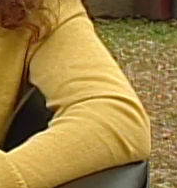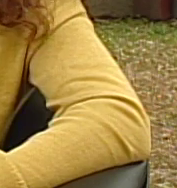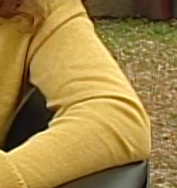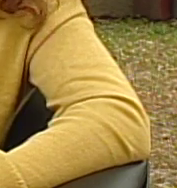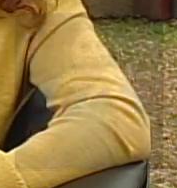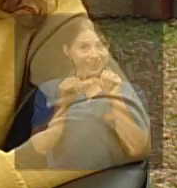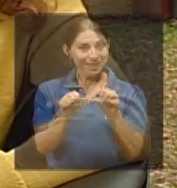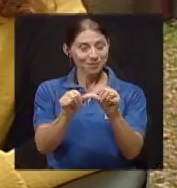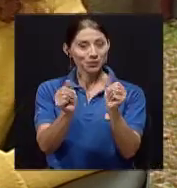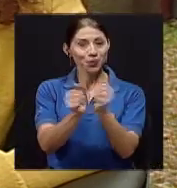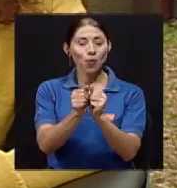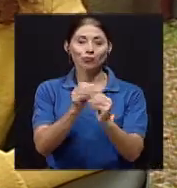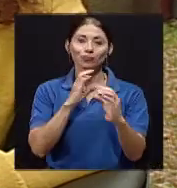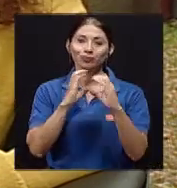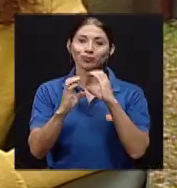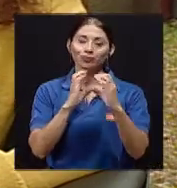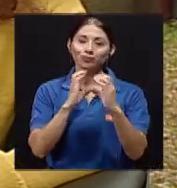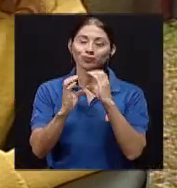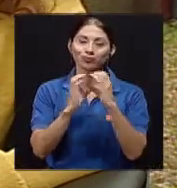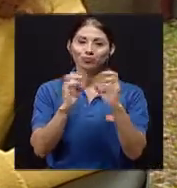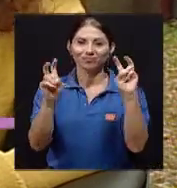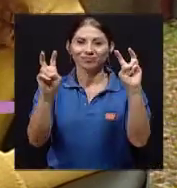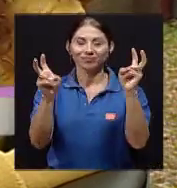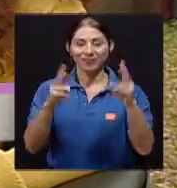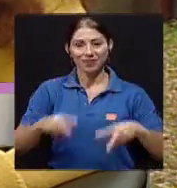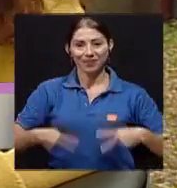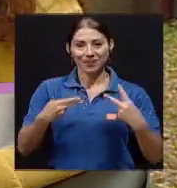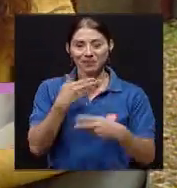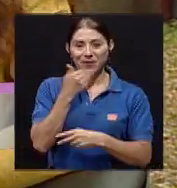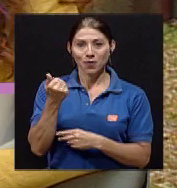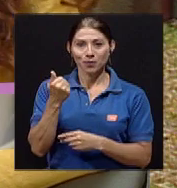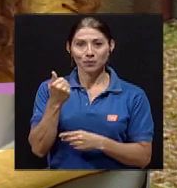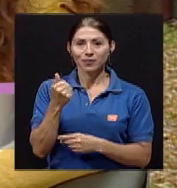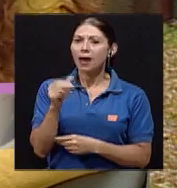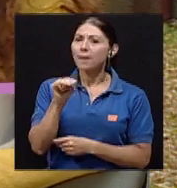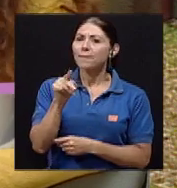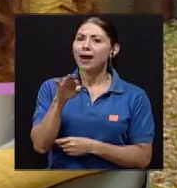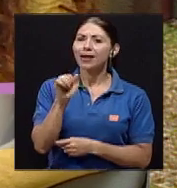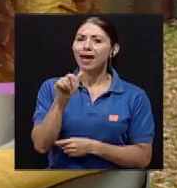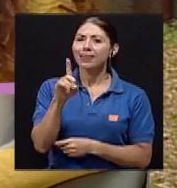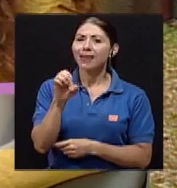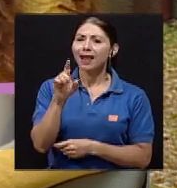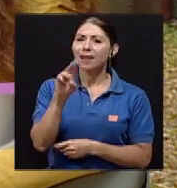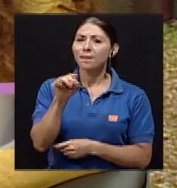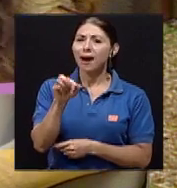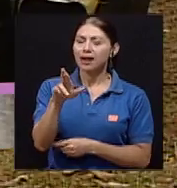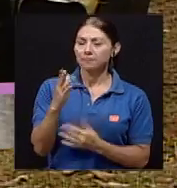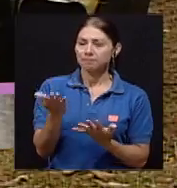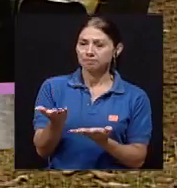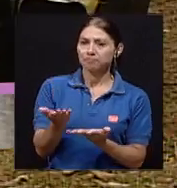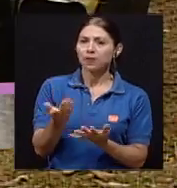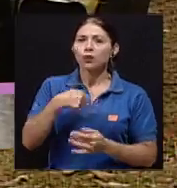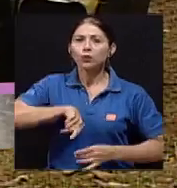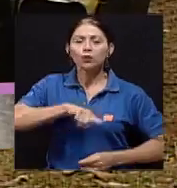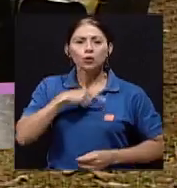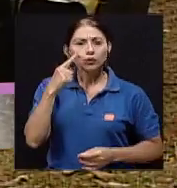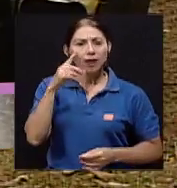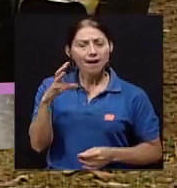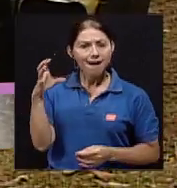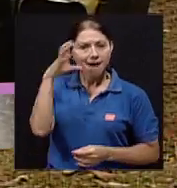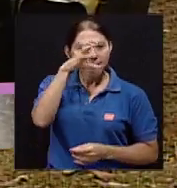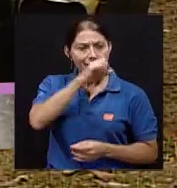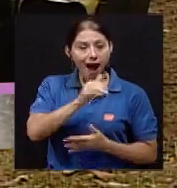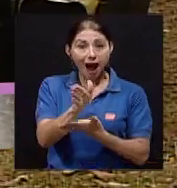Seguimos con nuestra conversación acerca de vivir mejor. María del Mar, y es que hemos visto que algunas personas tienen